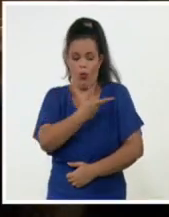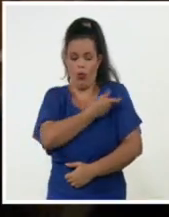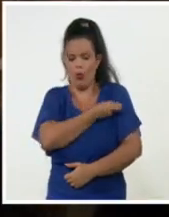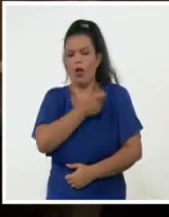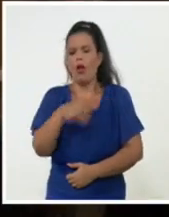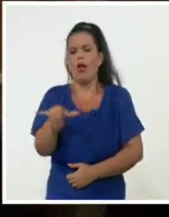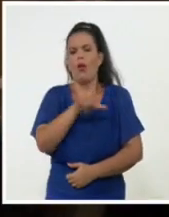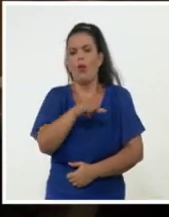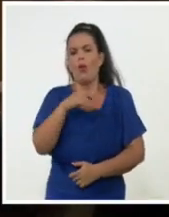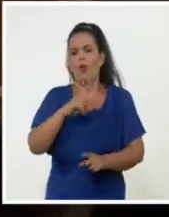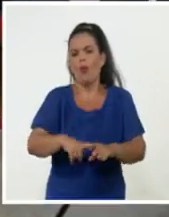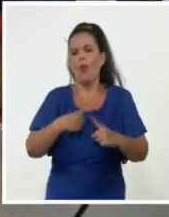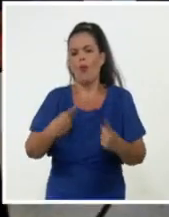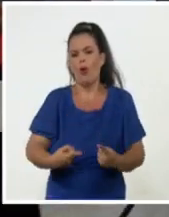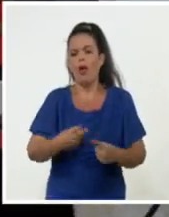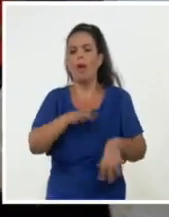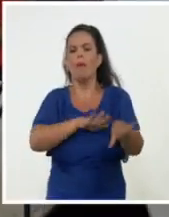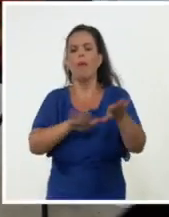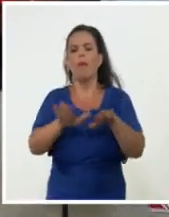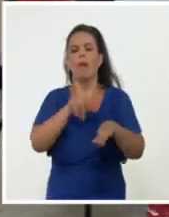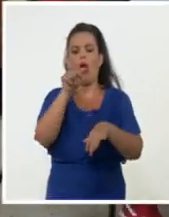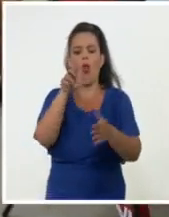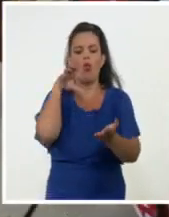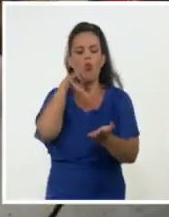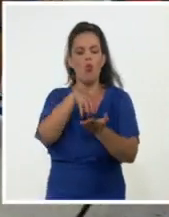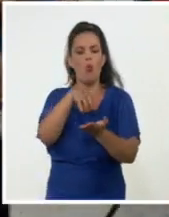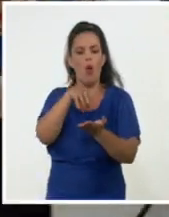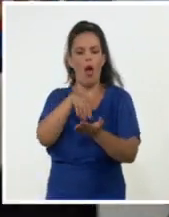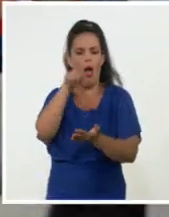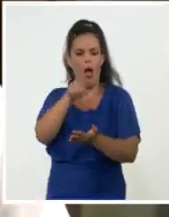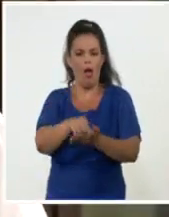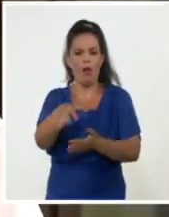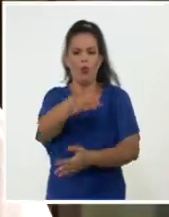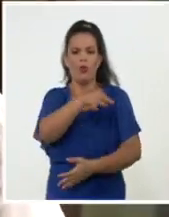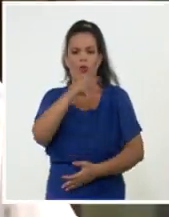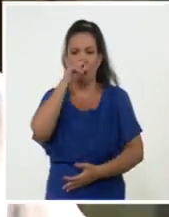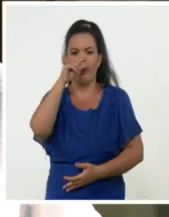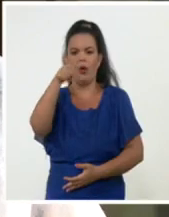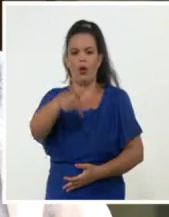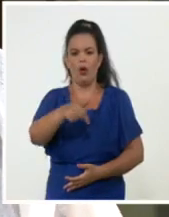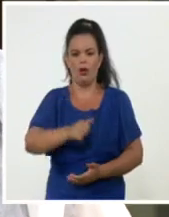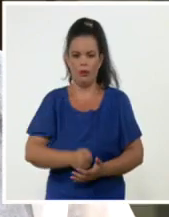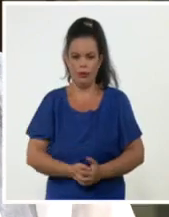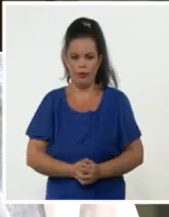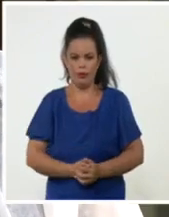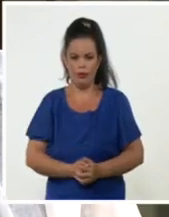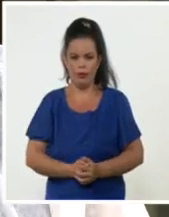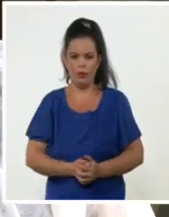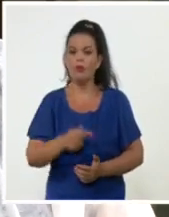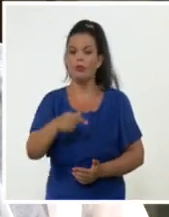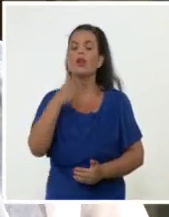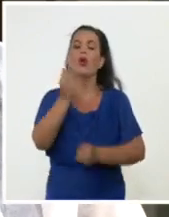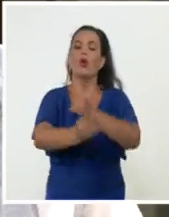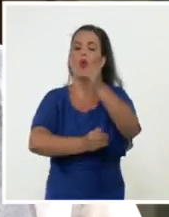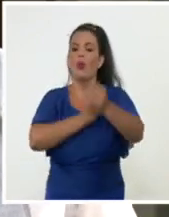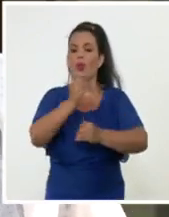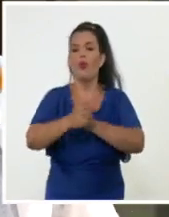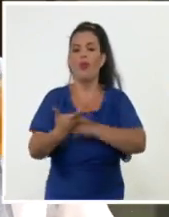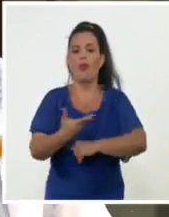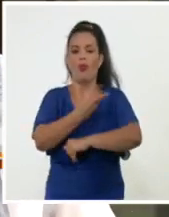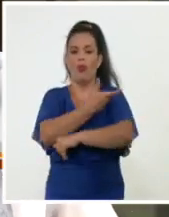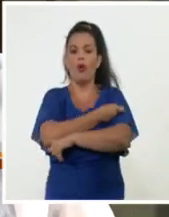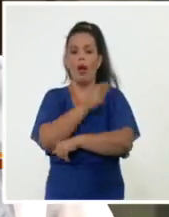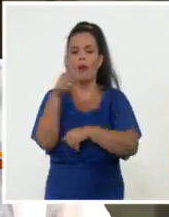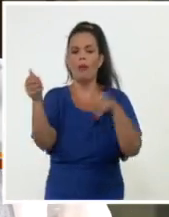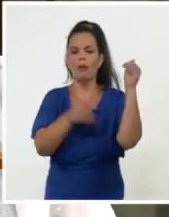tener habilitado uno de los vacunatorios activos en el municipio de Bejucal en Mayabeque. En el proceso de vacunación se incluyó casi mil trabajadores